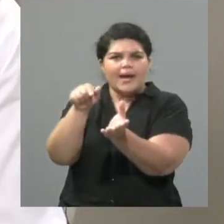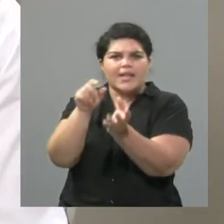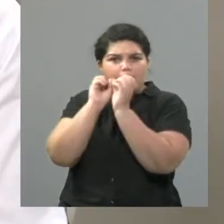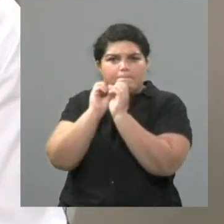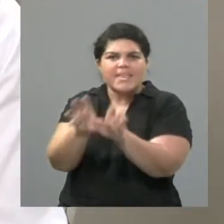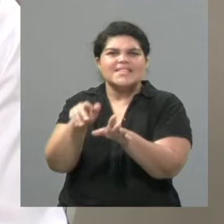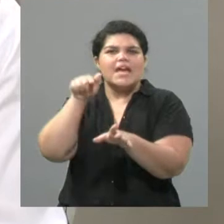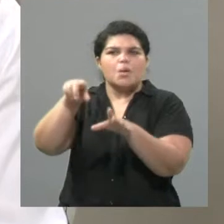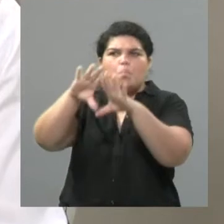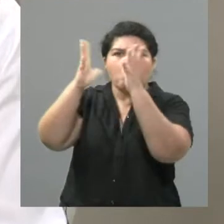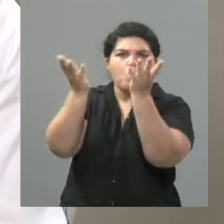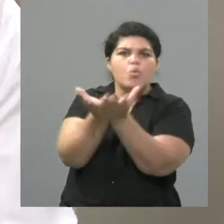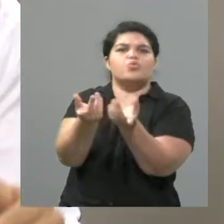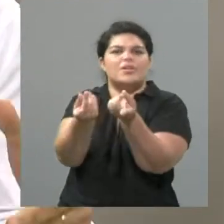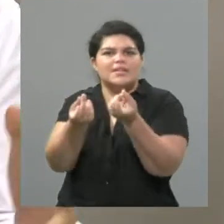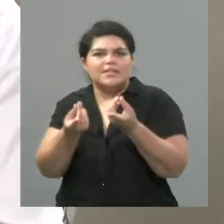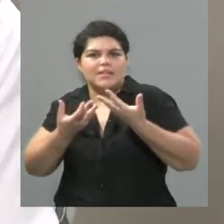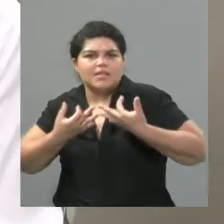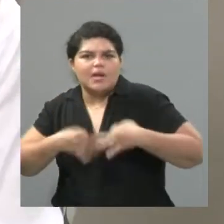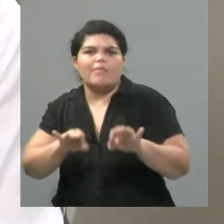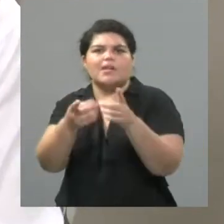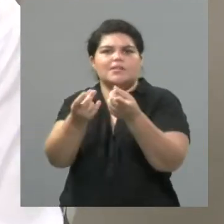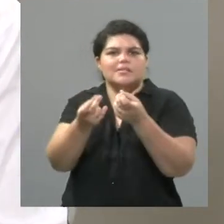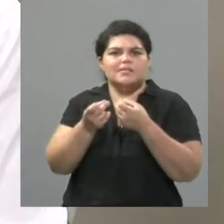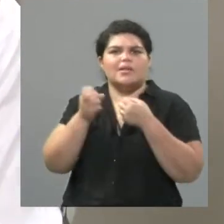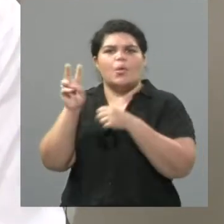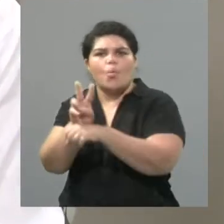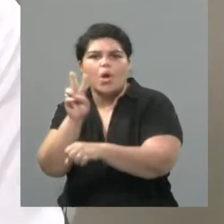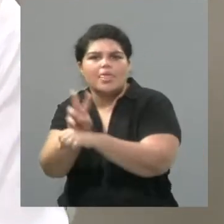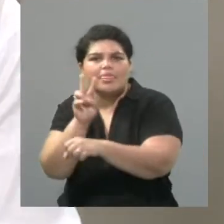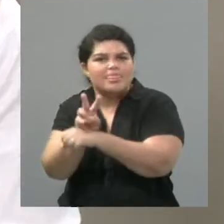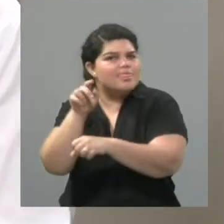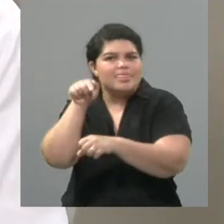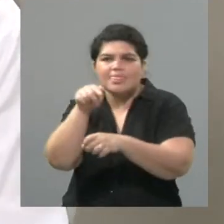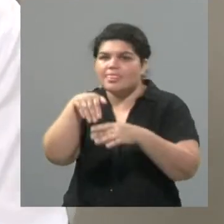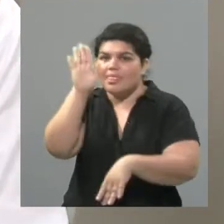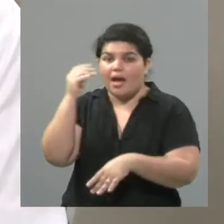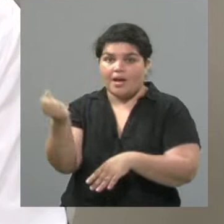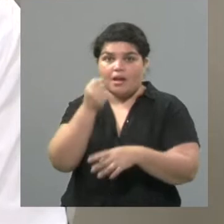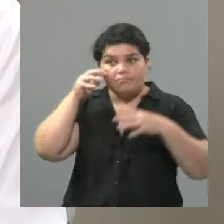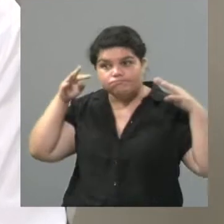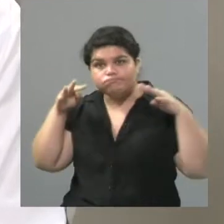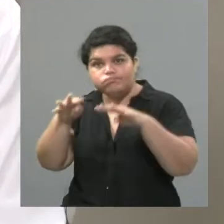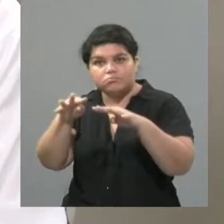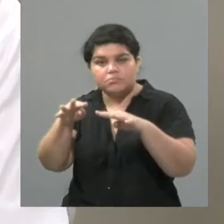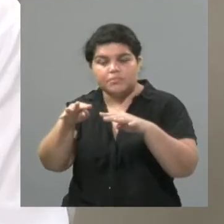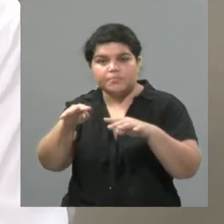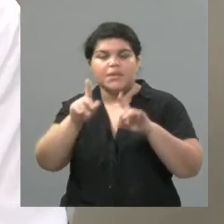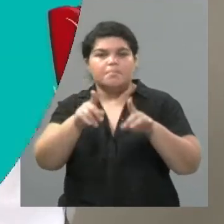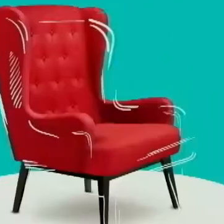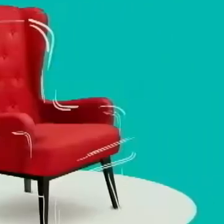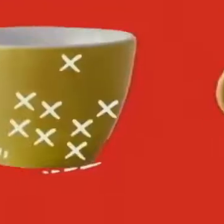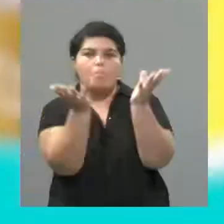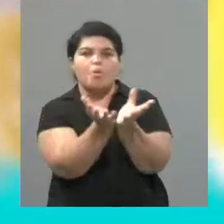eso aprovechamos como excusa esta obra para visibilizar una problemática mundial tal como